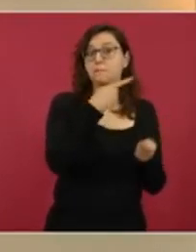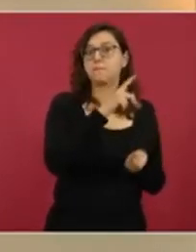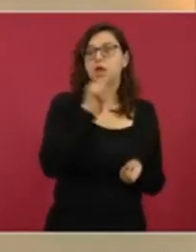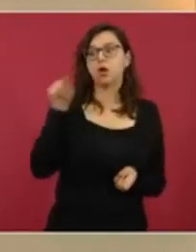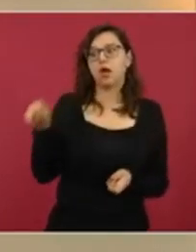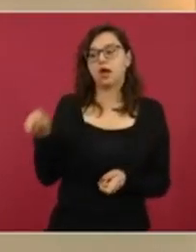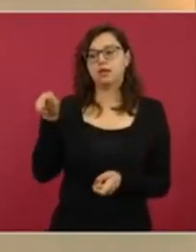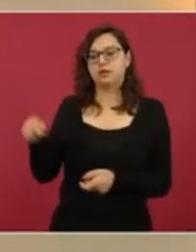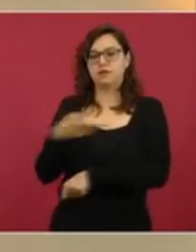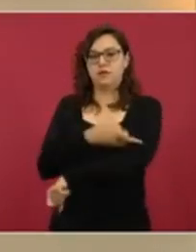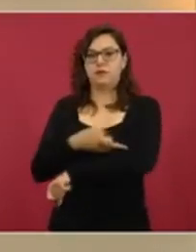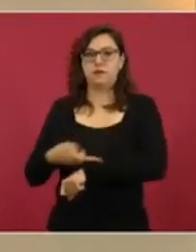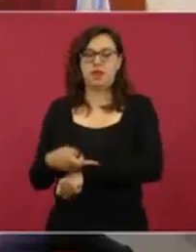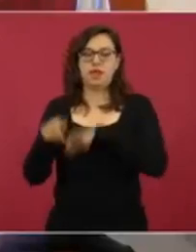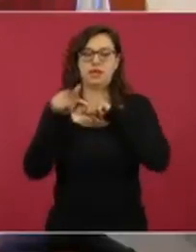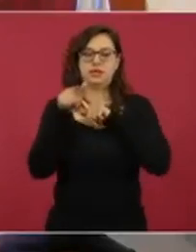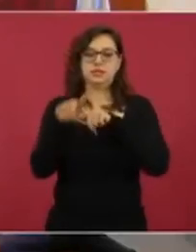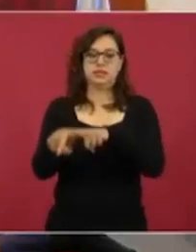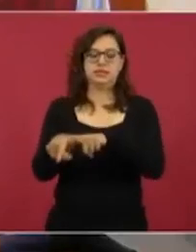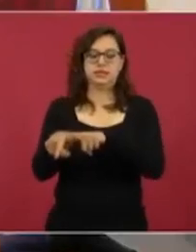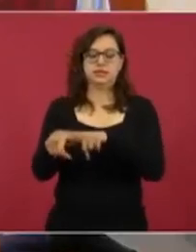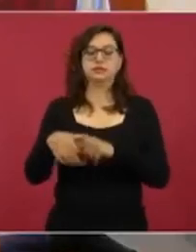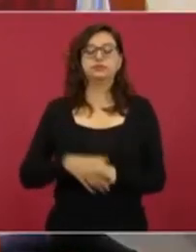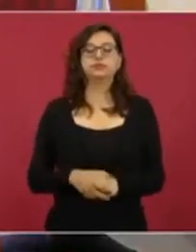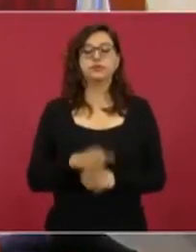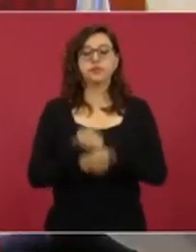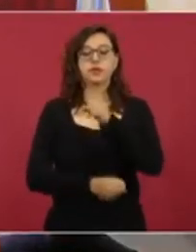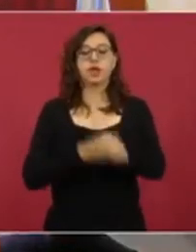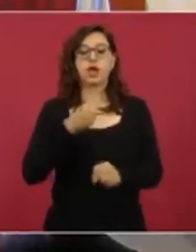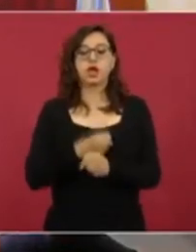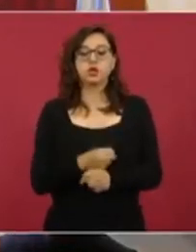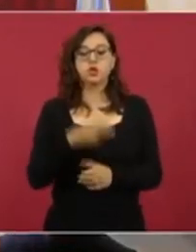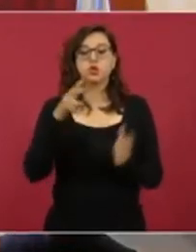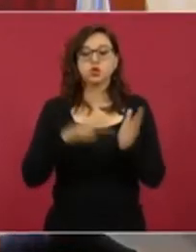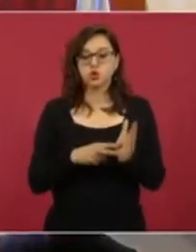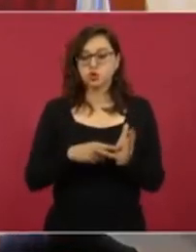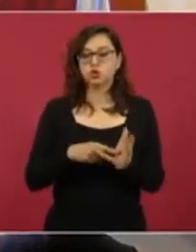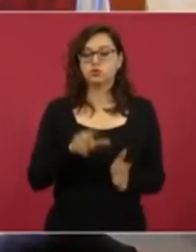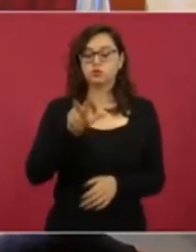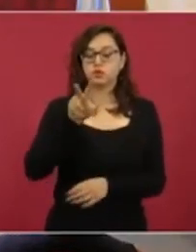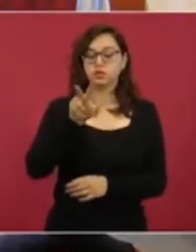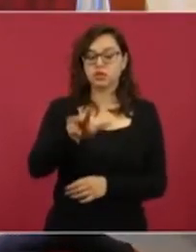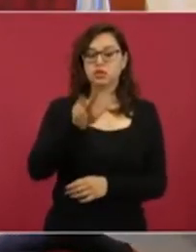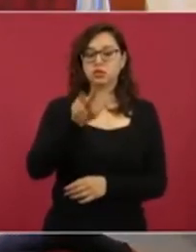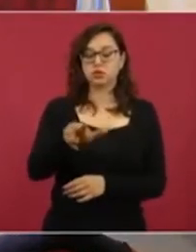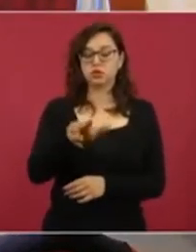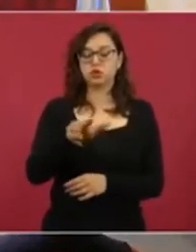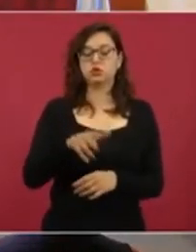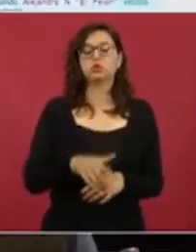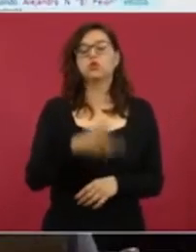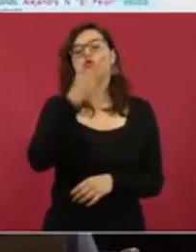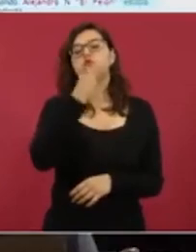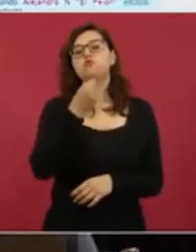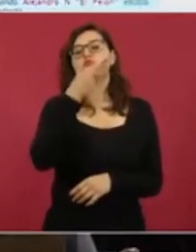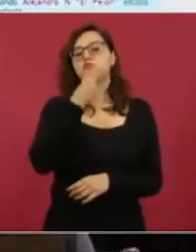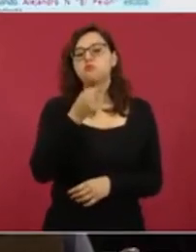En 2018, el hermano del Pelón de nombre Ricardo es